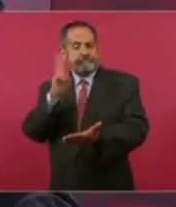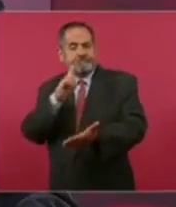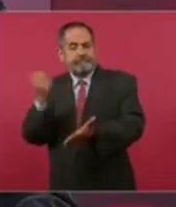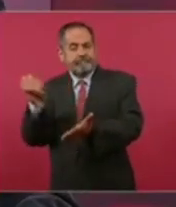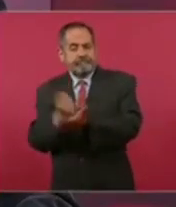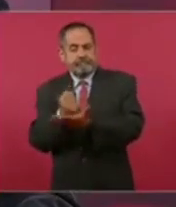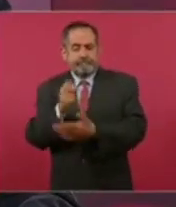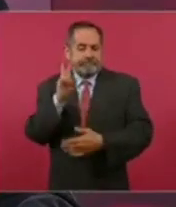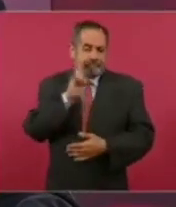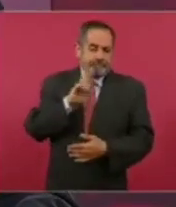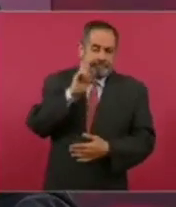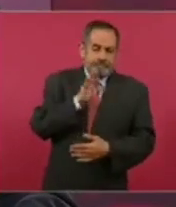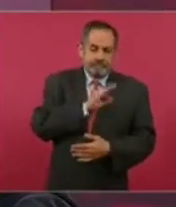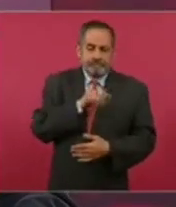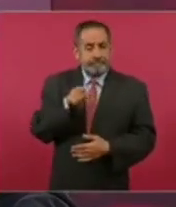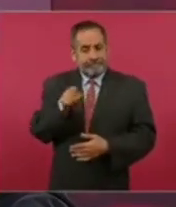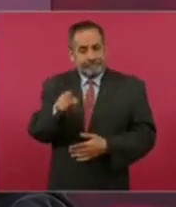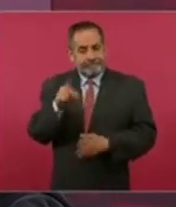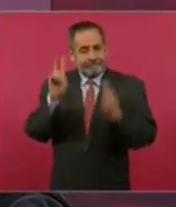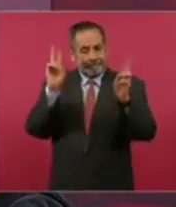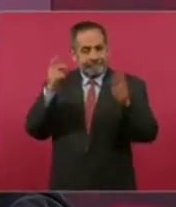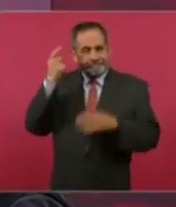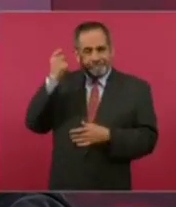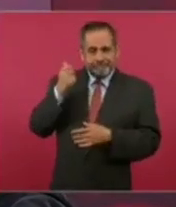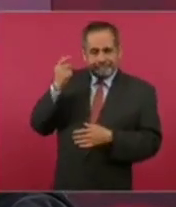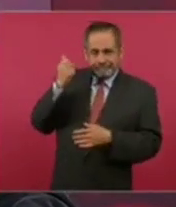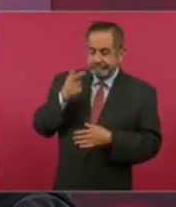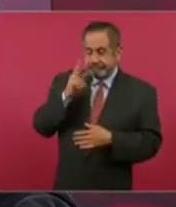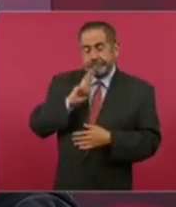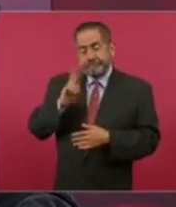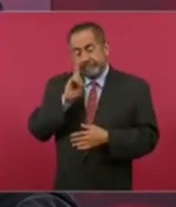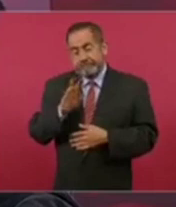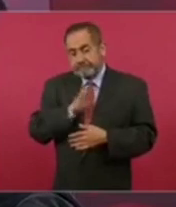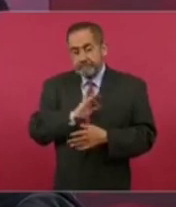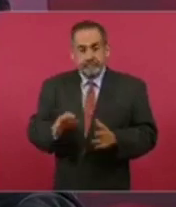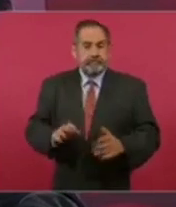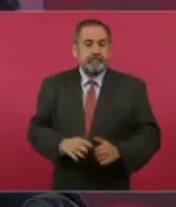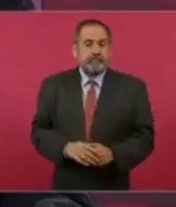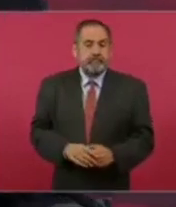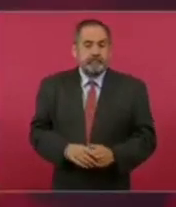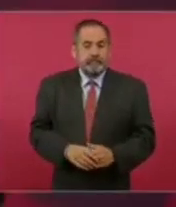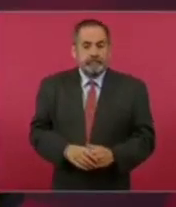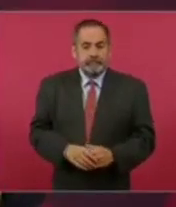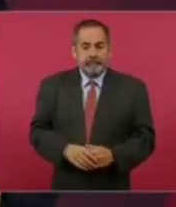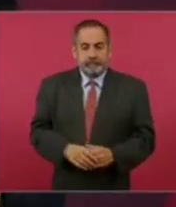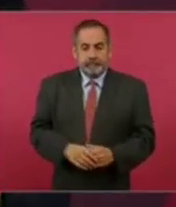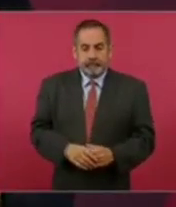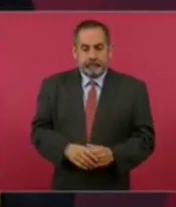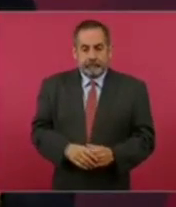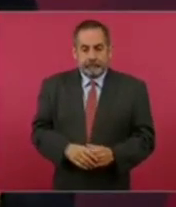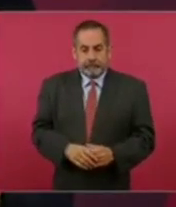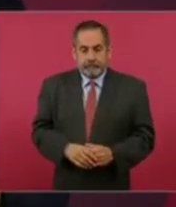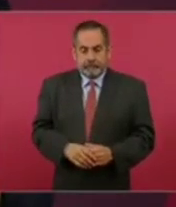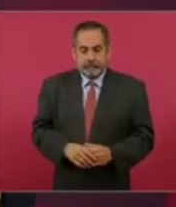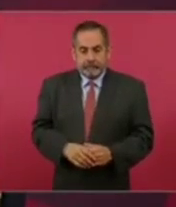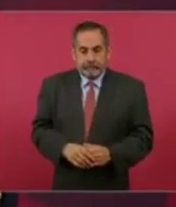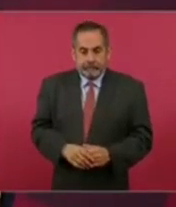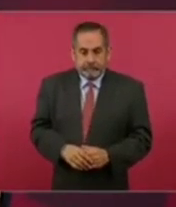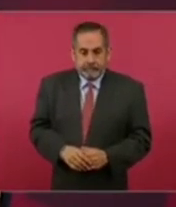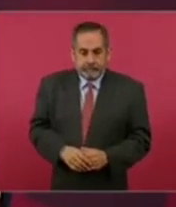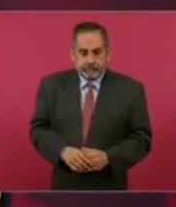para atender el tema de las pensiones, que es algo